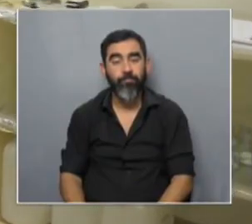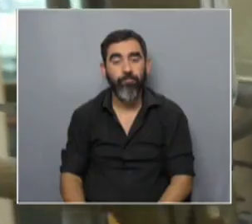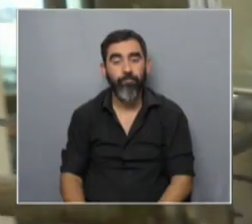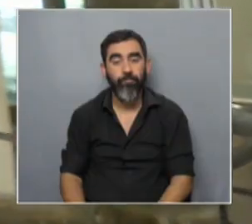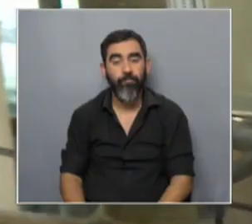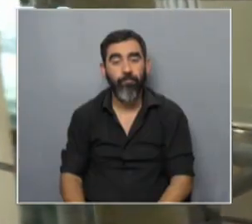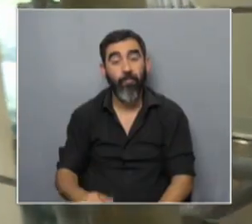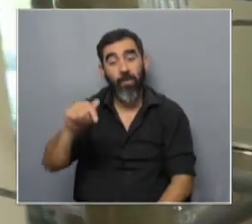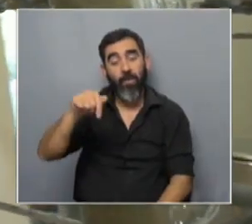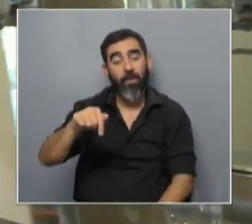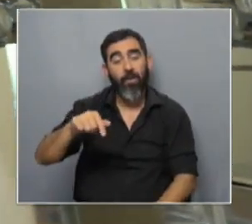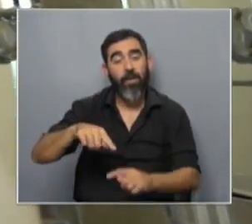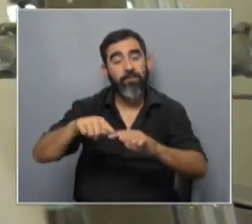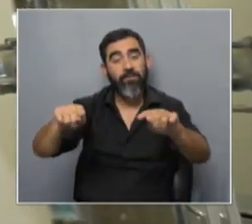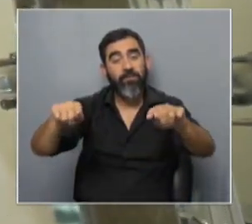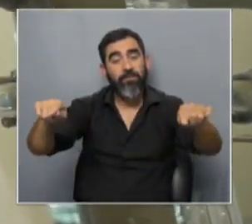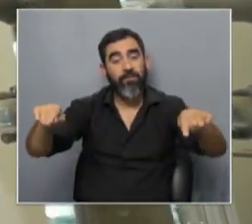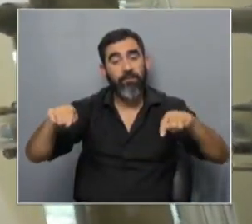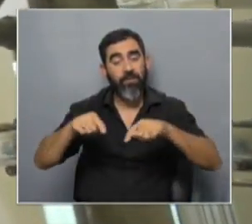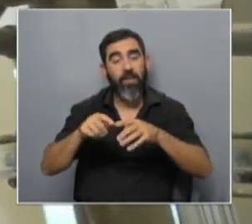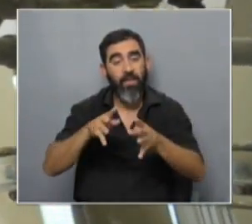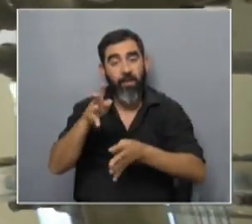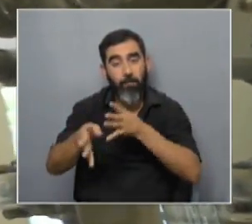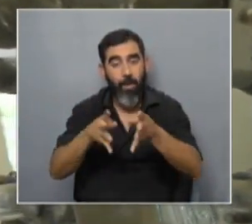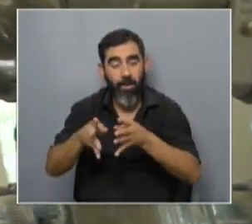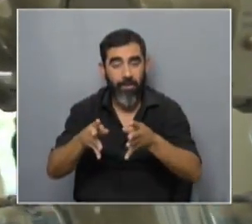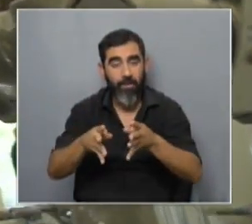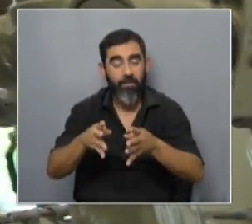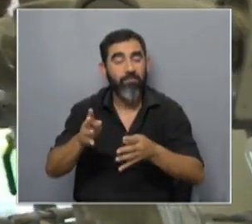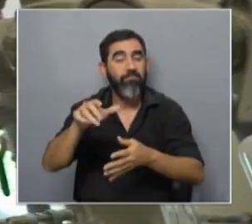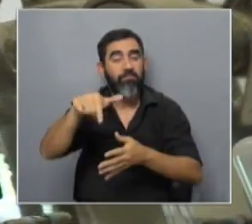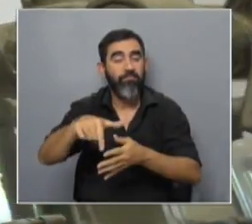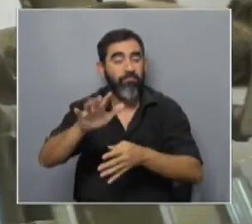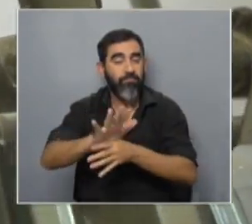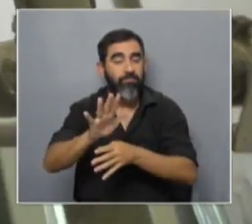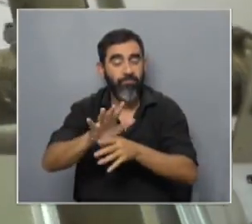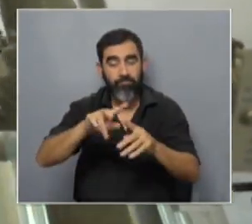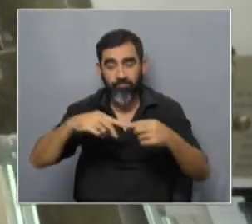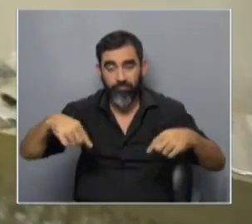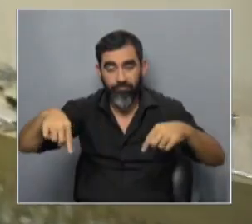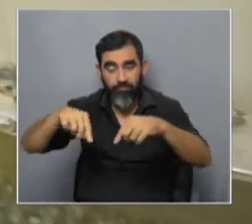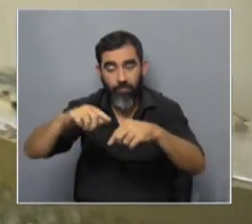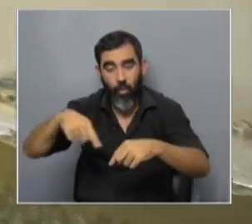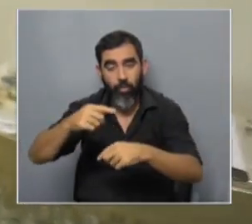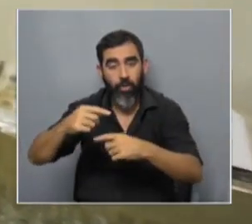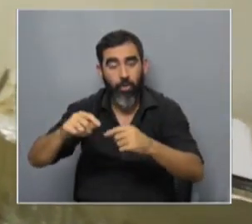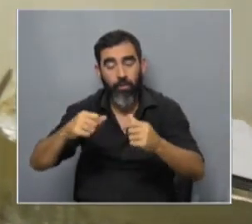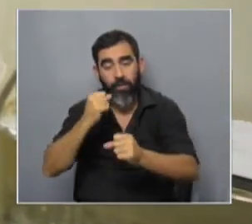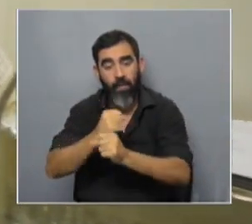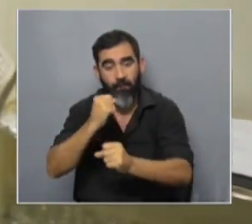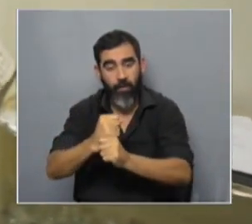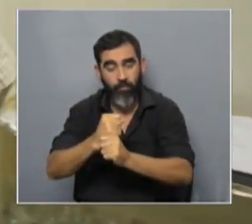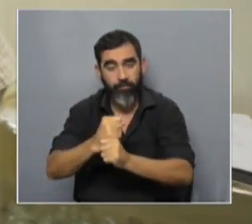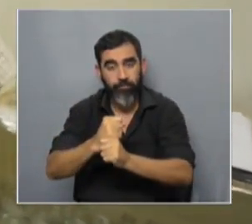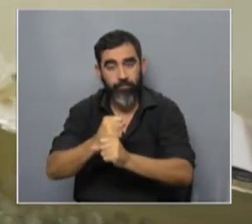acá estamos en la sala de reactores la planta cuenta una sala de reactores una sala de boxes periféricos para las otras operaciones